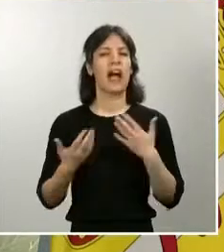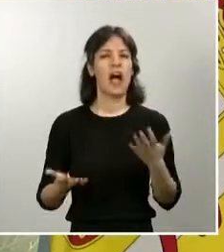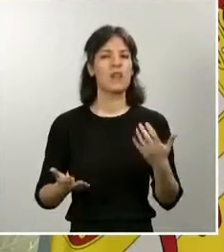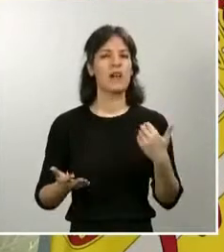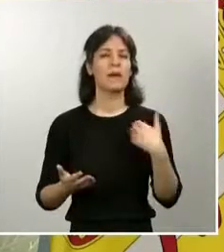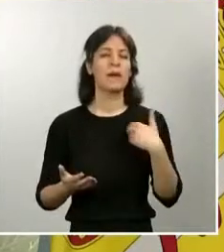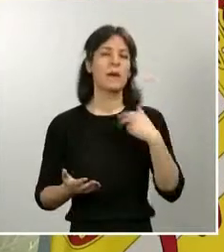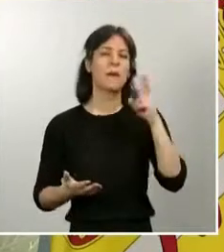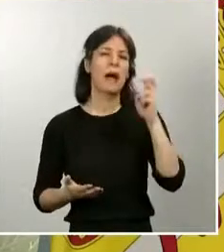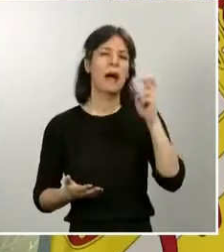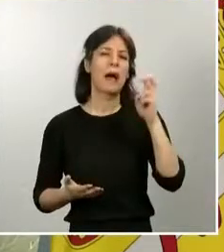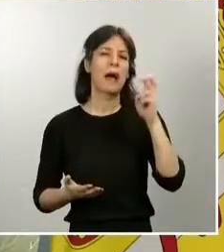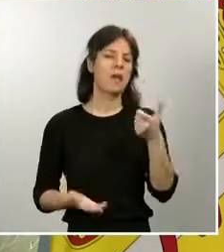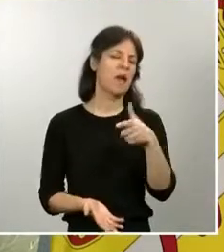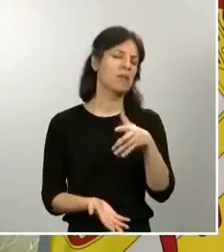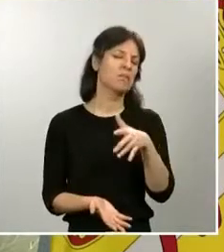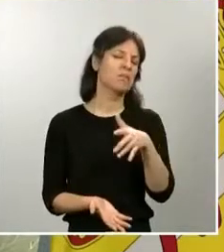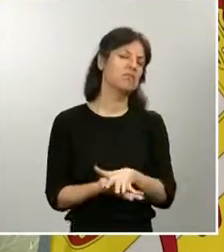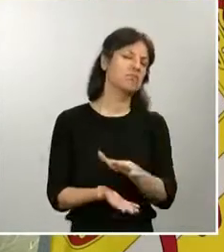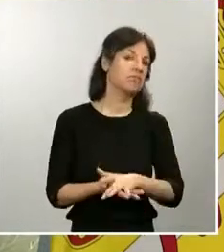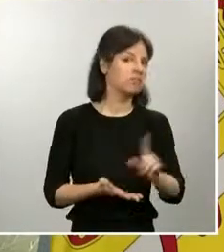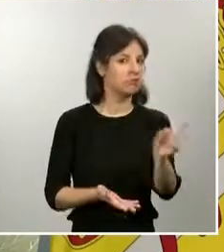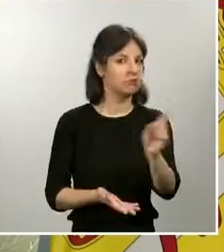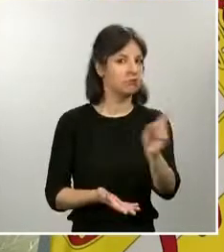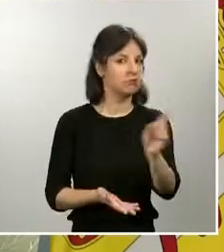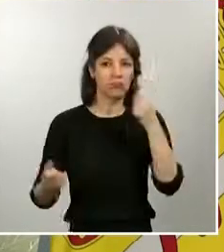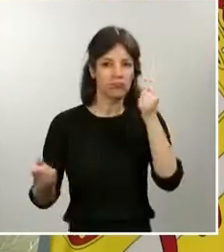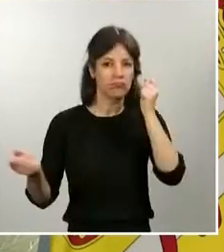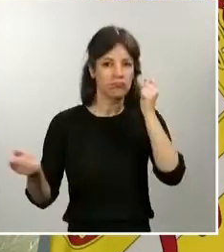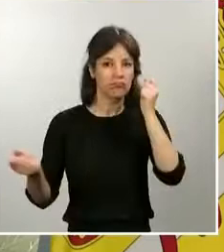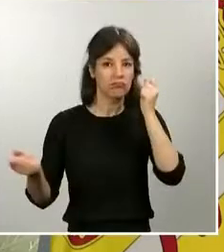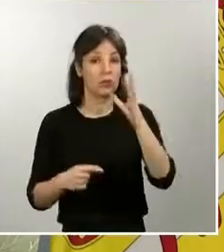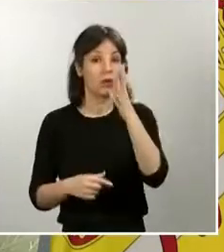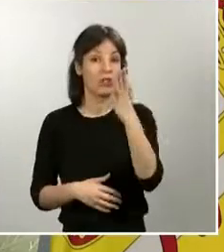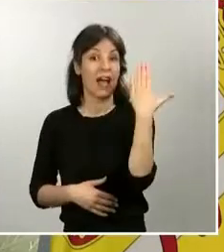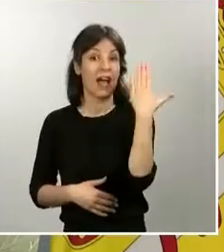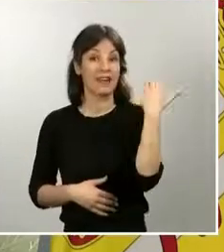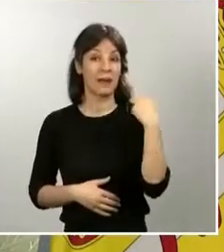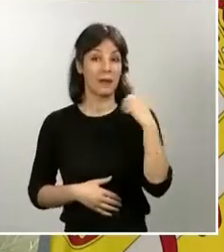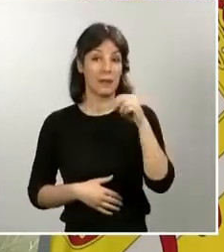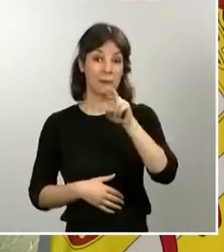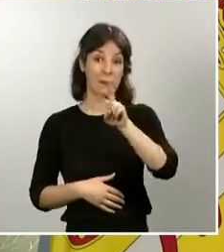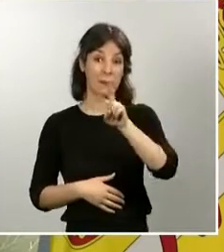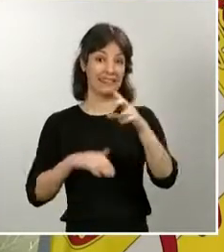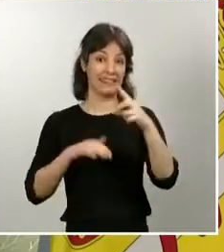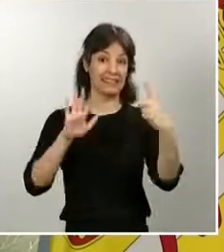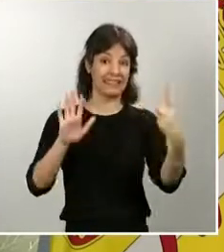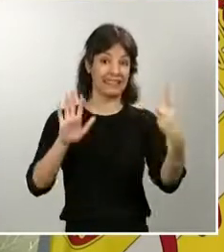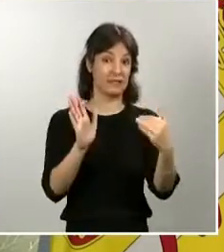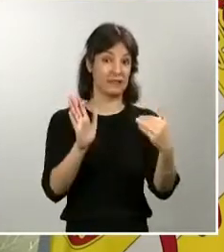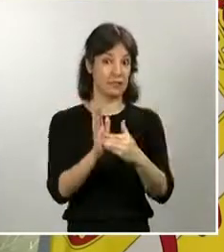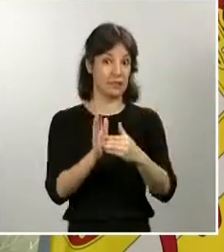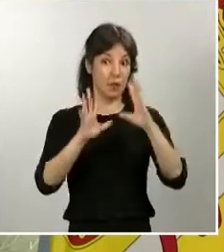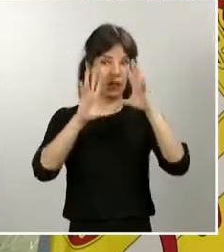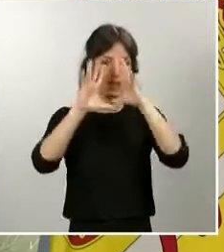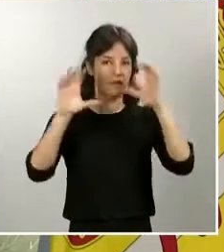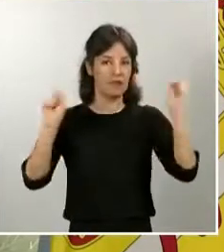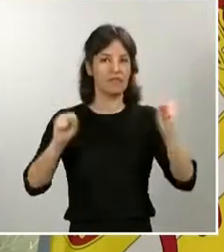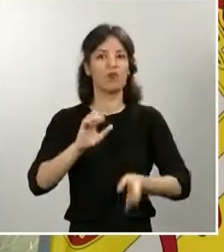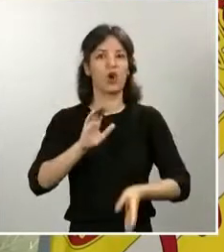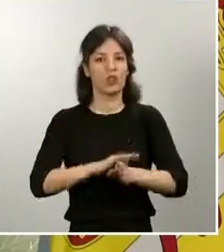ello, en el día de ayer, 22.036 guardias civiles han vuelto a prestar servicio a lo largo y ancho de nuestro país.